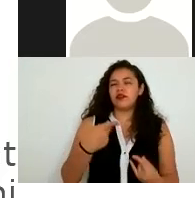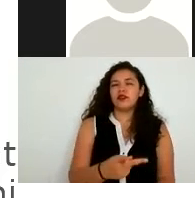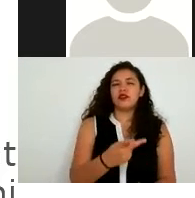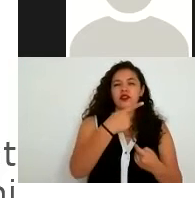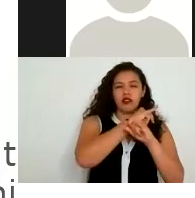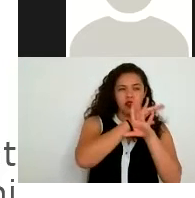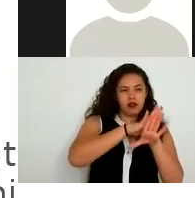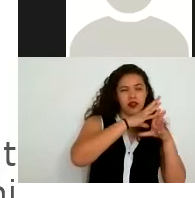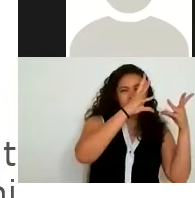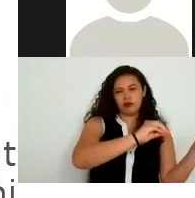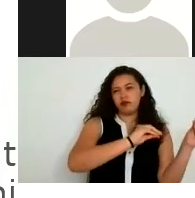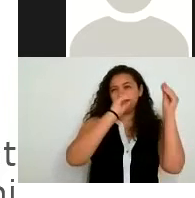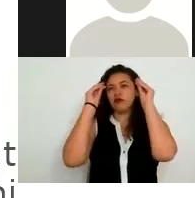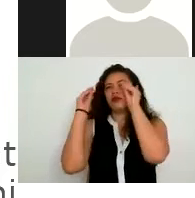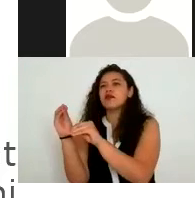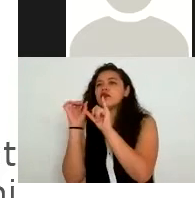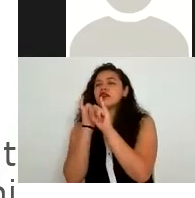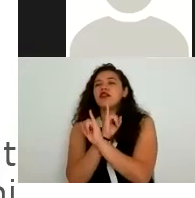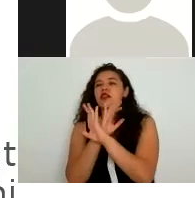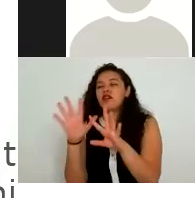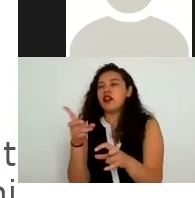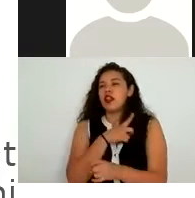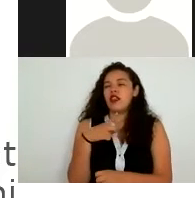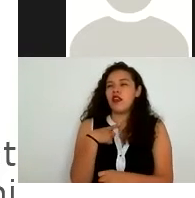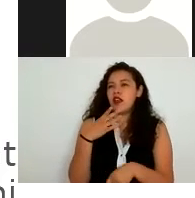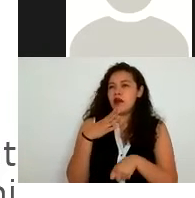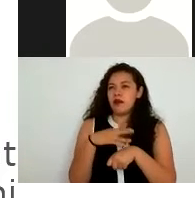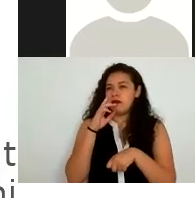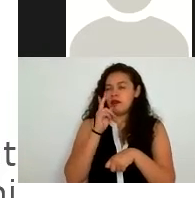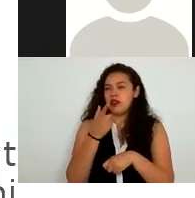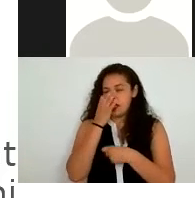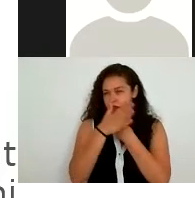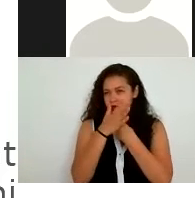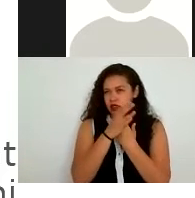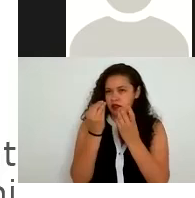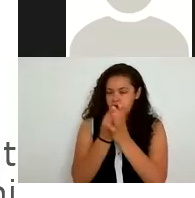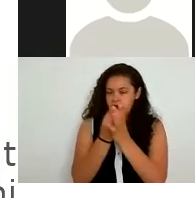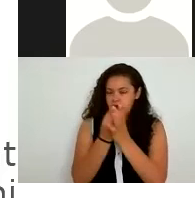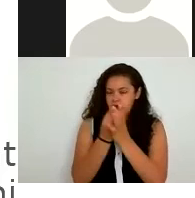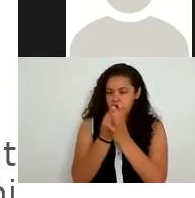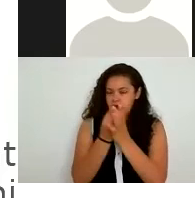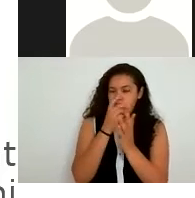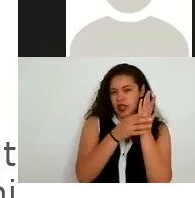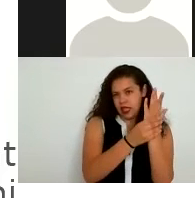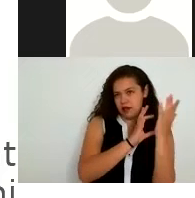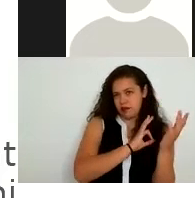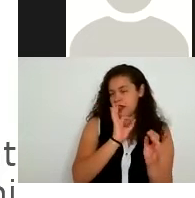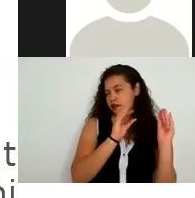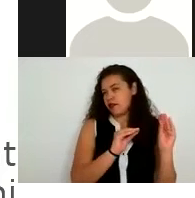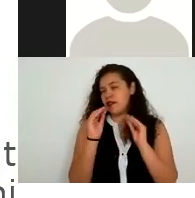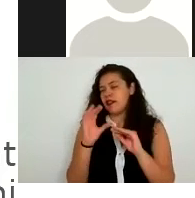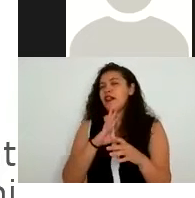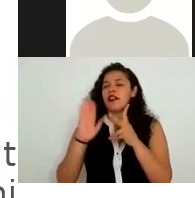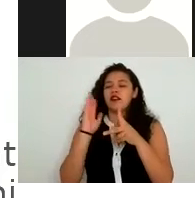tratamiento de estos datos se hará conforme a lo convenido en el propio aviso de privacidad y el cual contendrá una cláusula en la que se